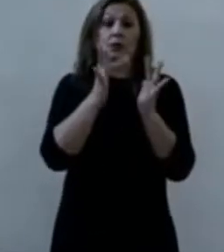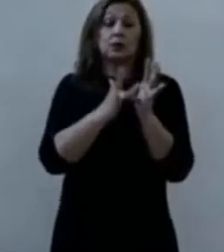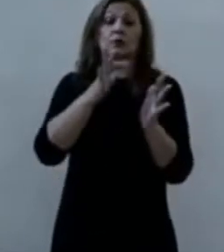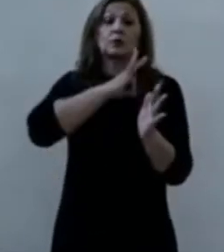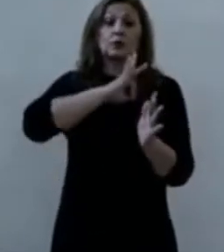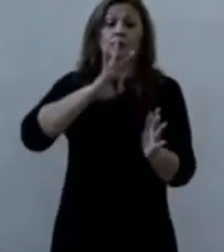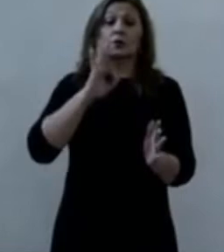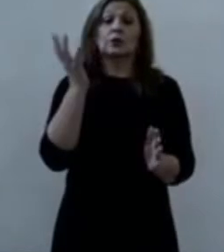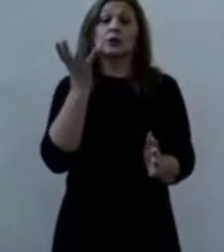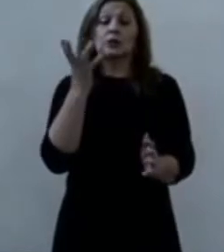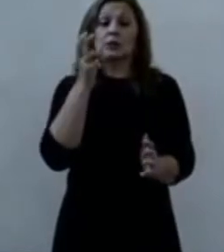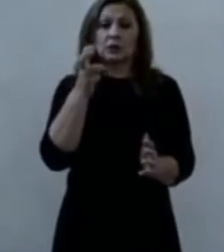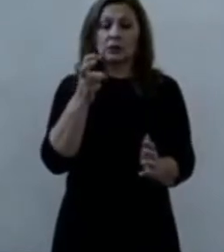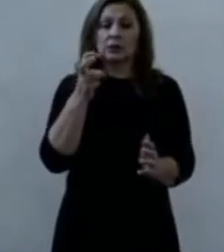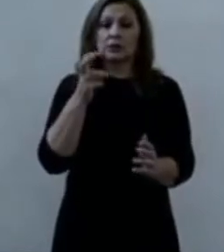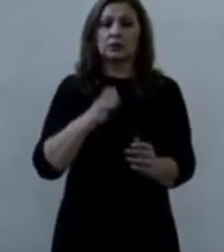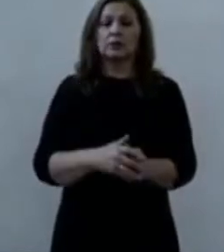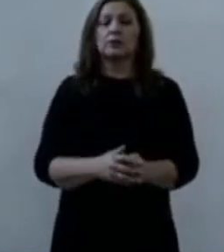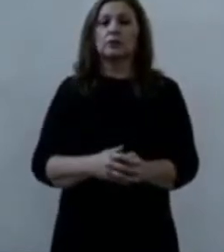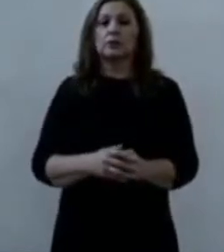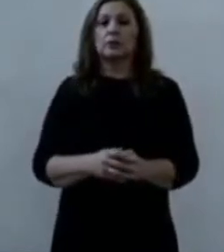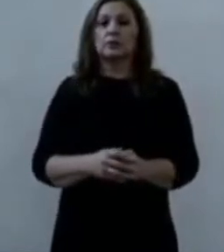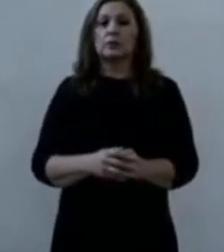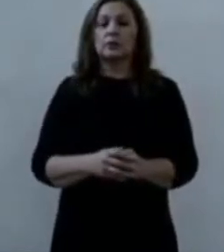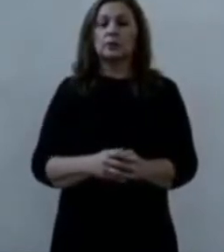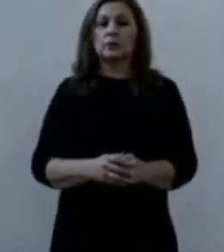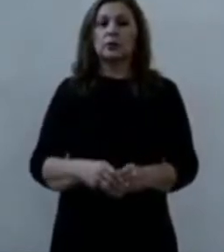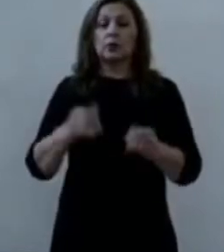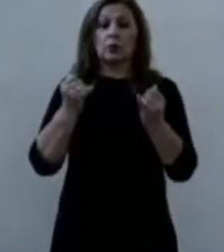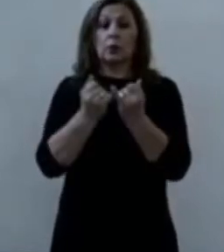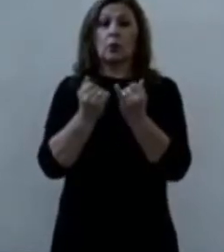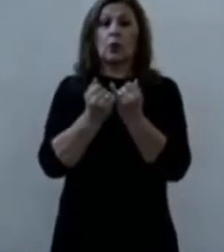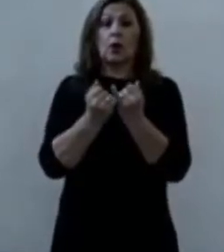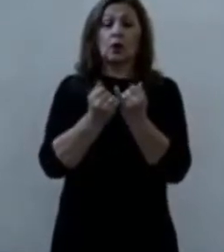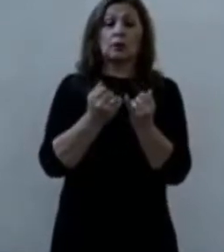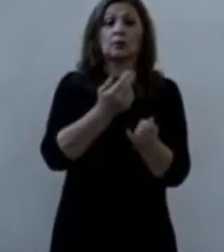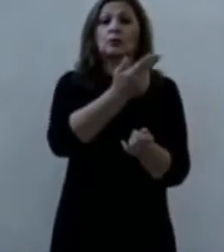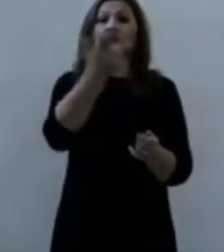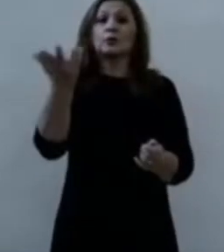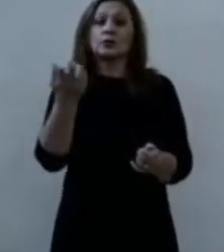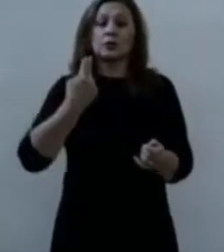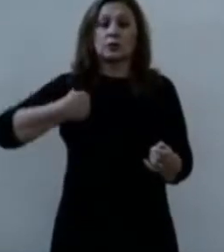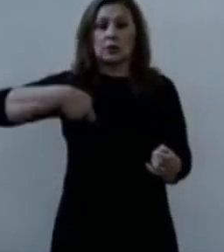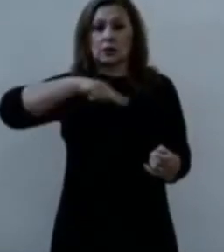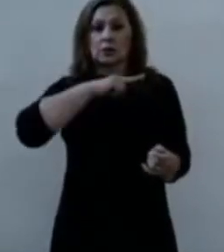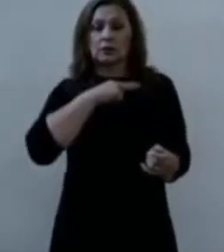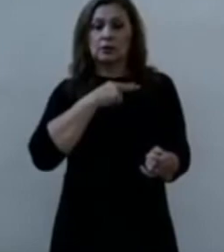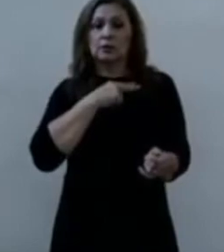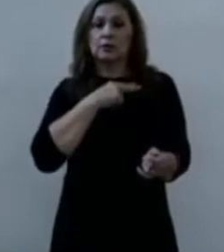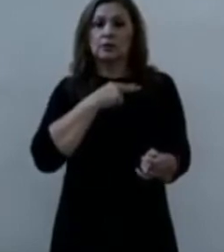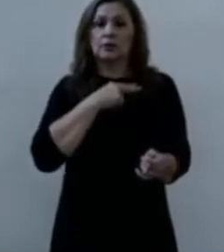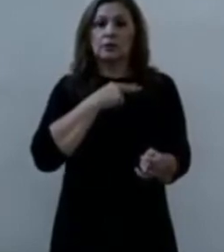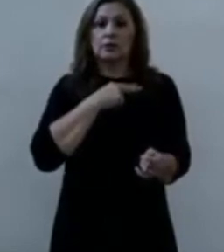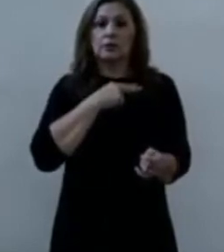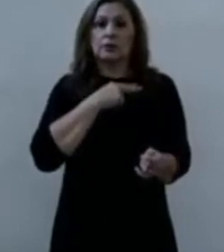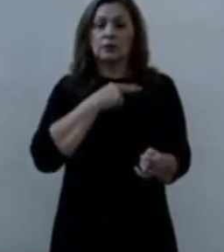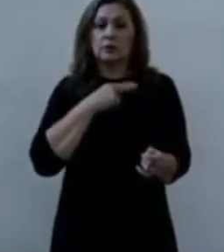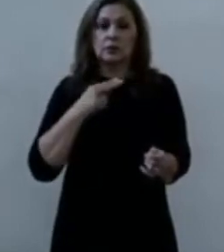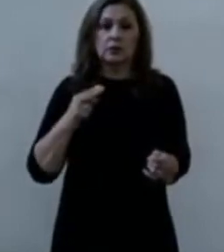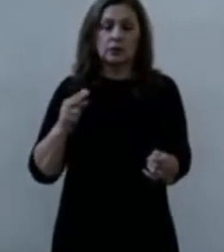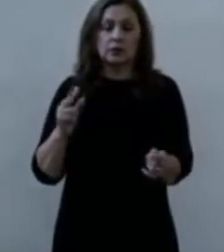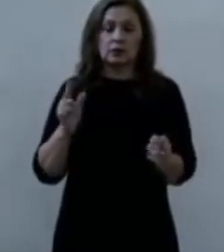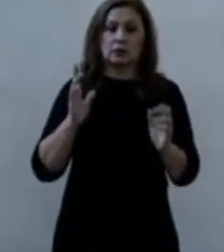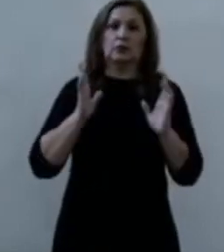hermanas y hermanos, tanto a ustedes como a mí, nos impresiona